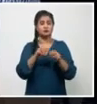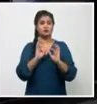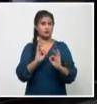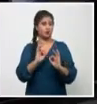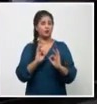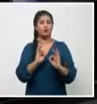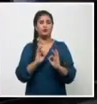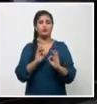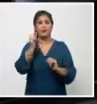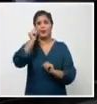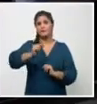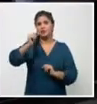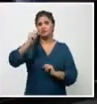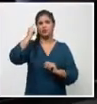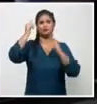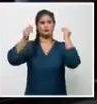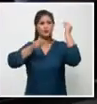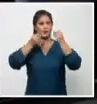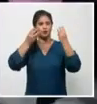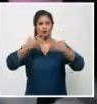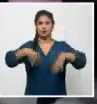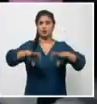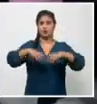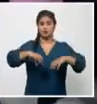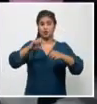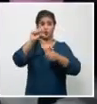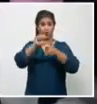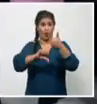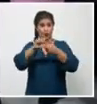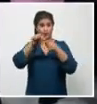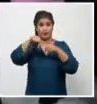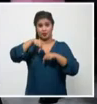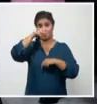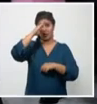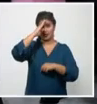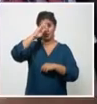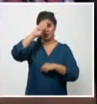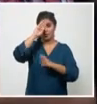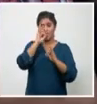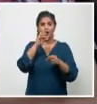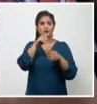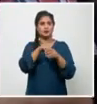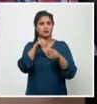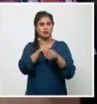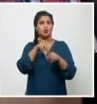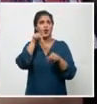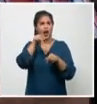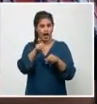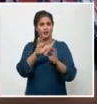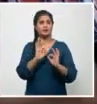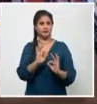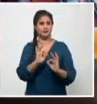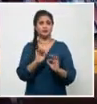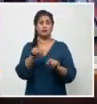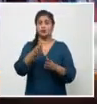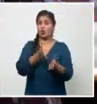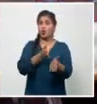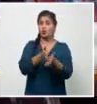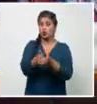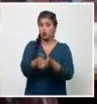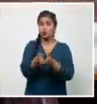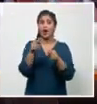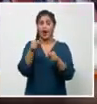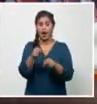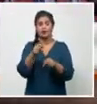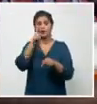respectivamente, analizan el comportamiento de la pandemia en los 13 municipios con casos activos. Hay que llegar con la pesquisa al